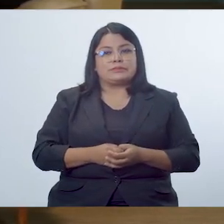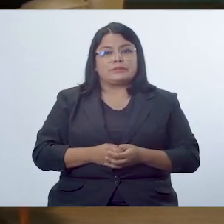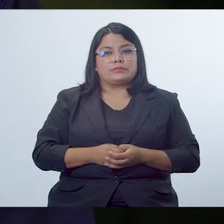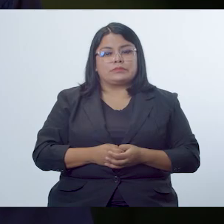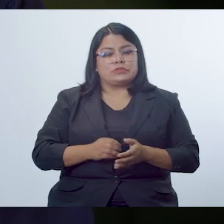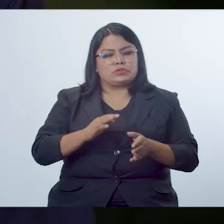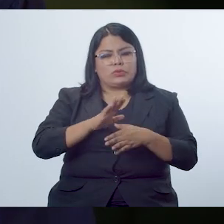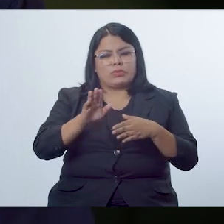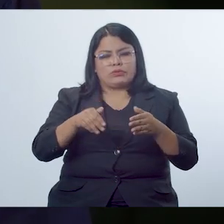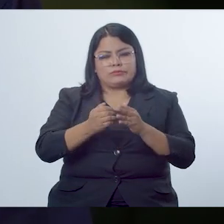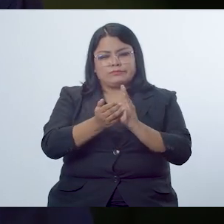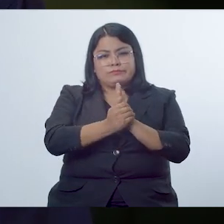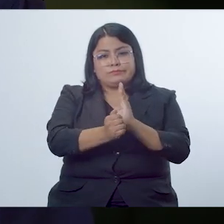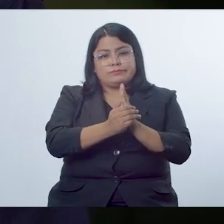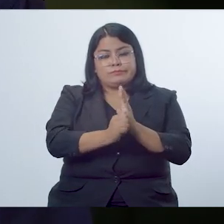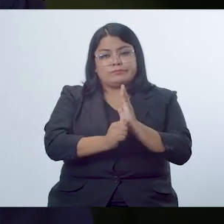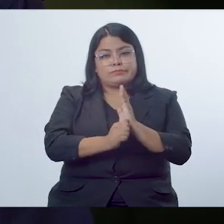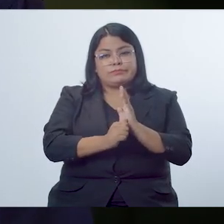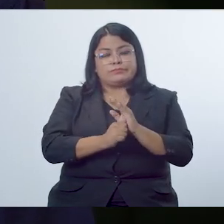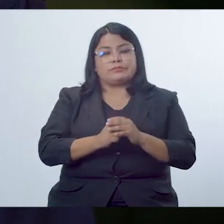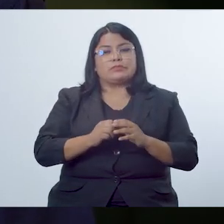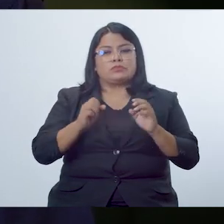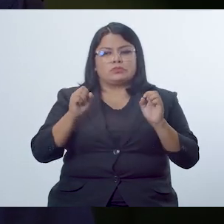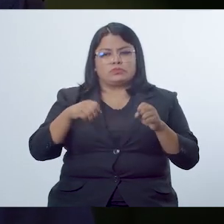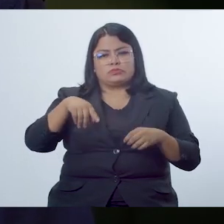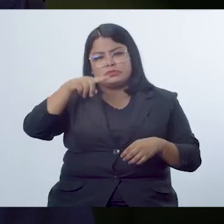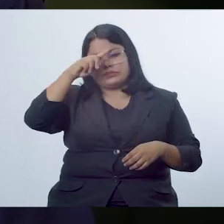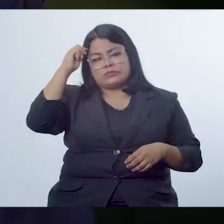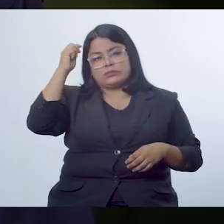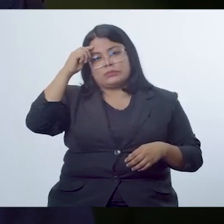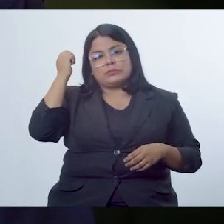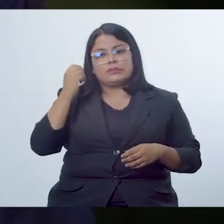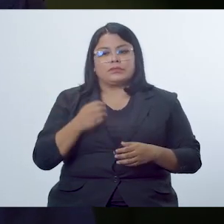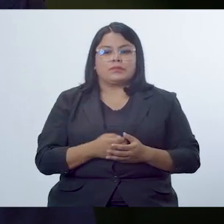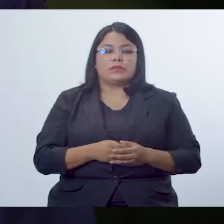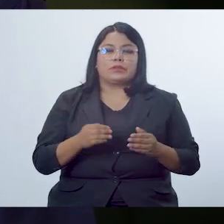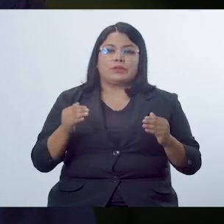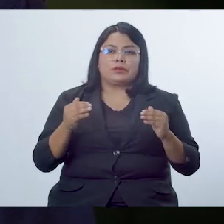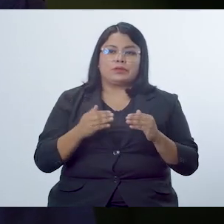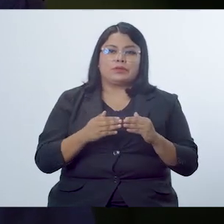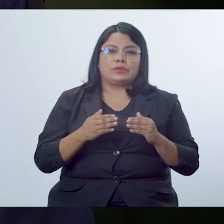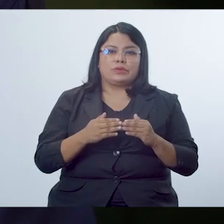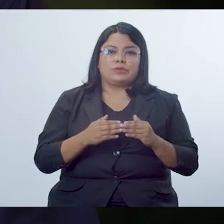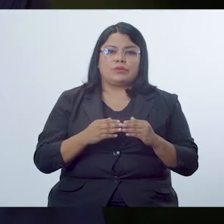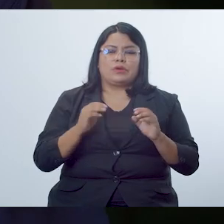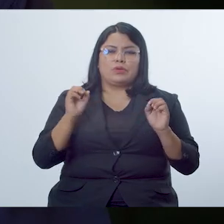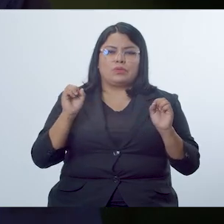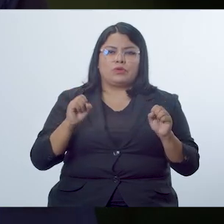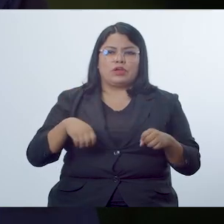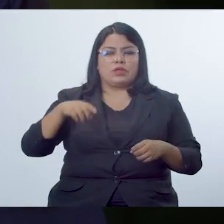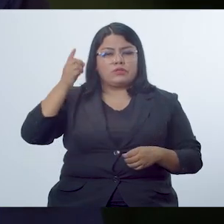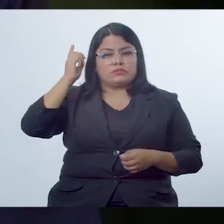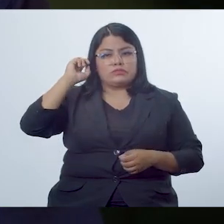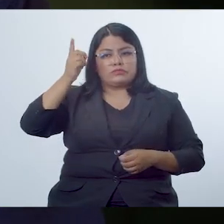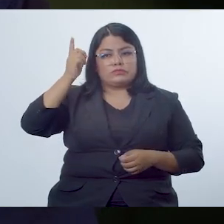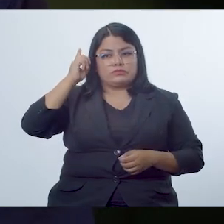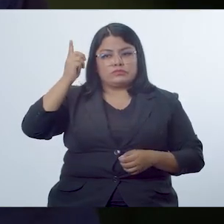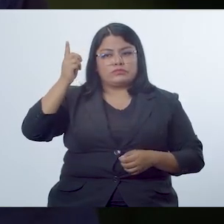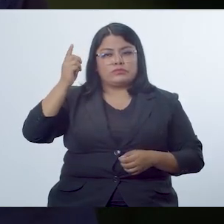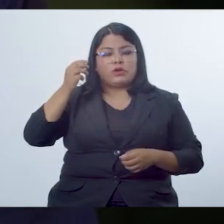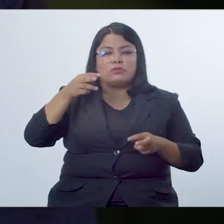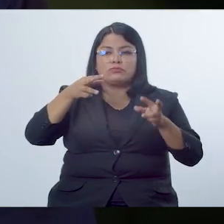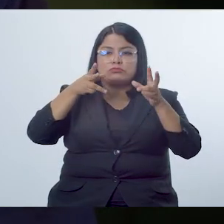Pone en juego entonces todas esas habilidades psicolingüísticas que se trabajan y además de eso esto permite al